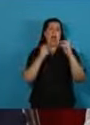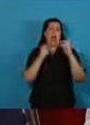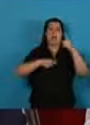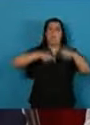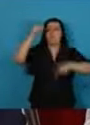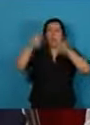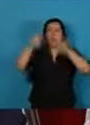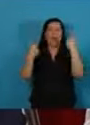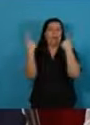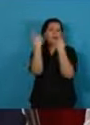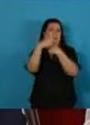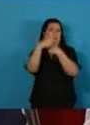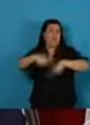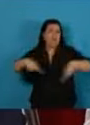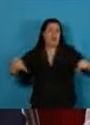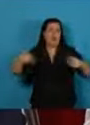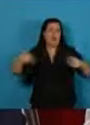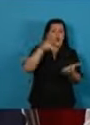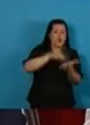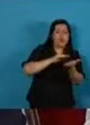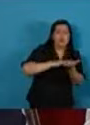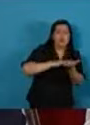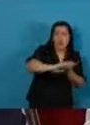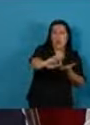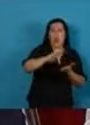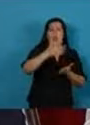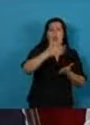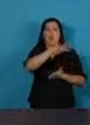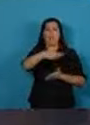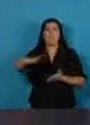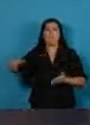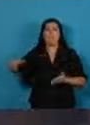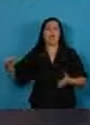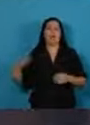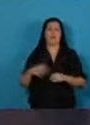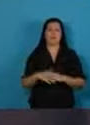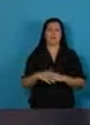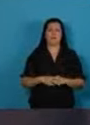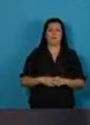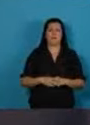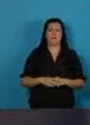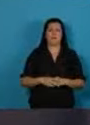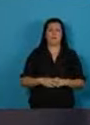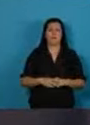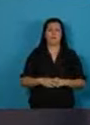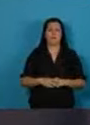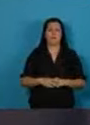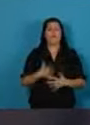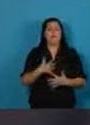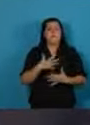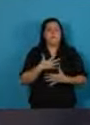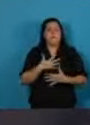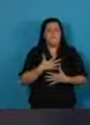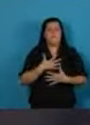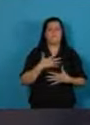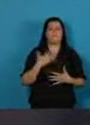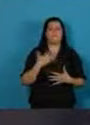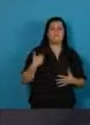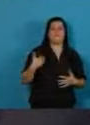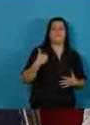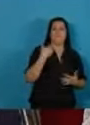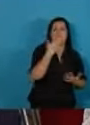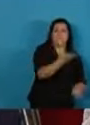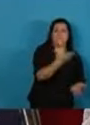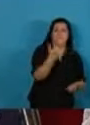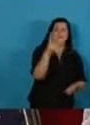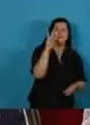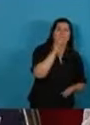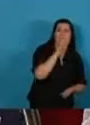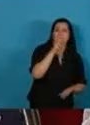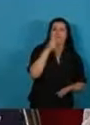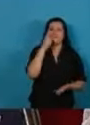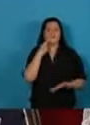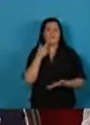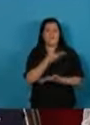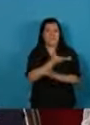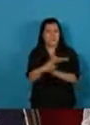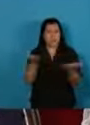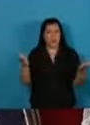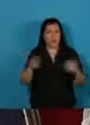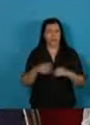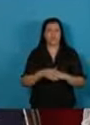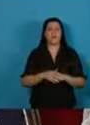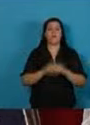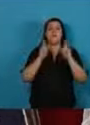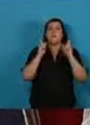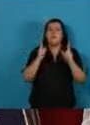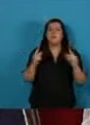humedales, los suelos, del mar y sus recursos. Queridas argentinas y queridos argentinos, en